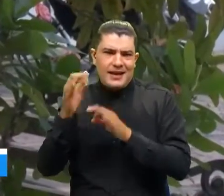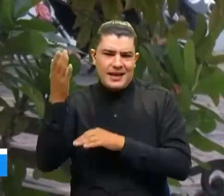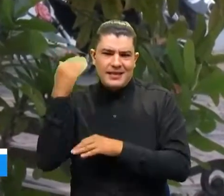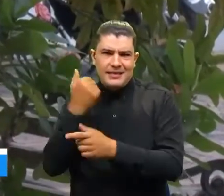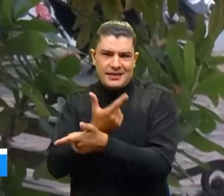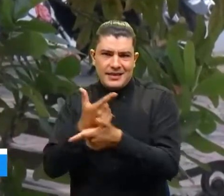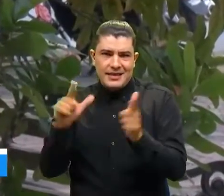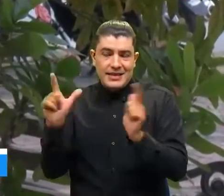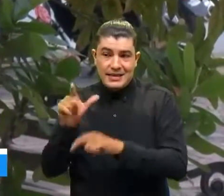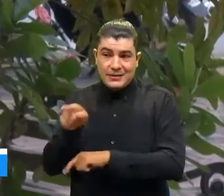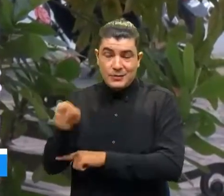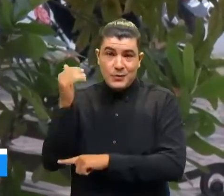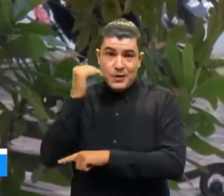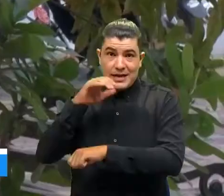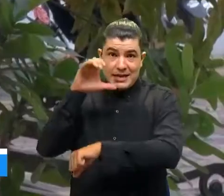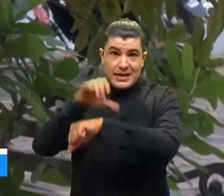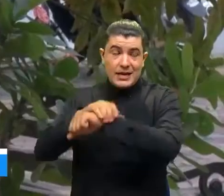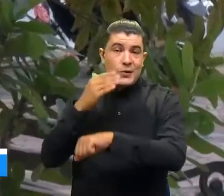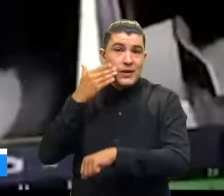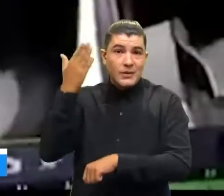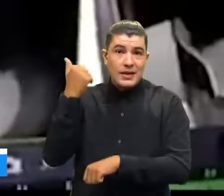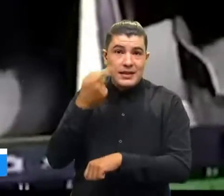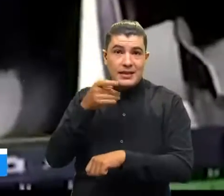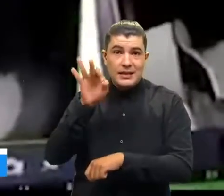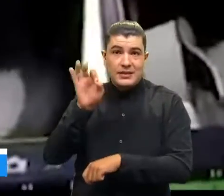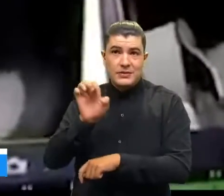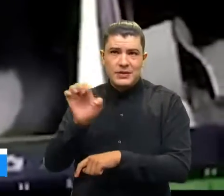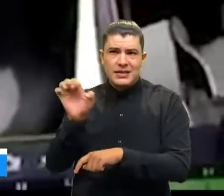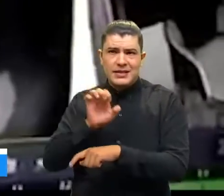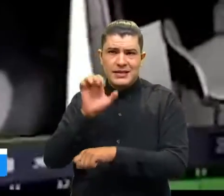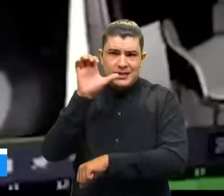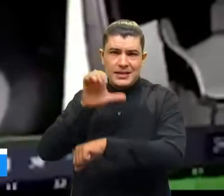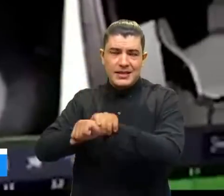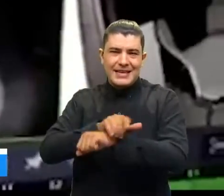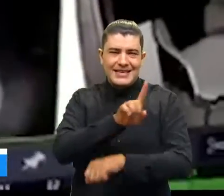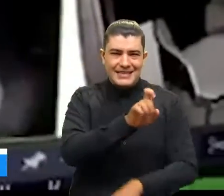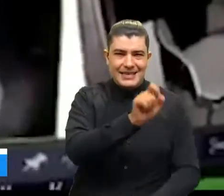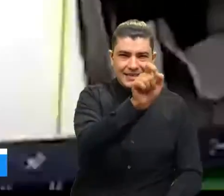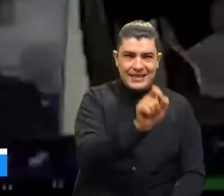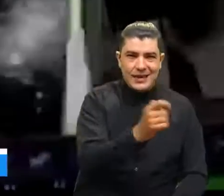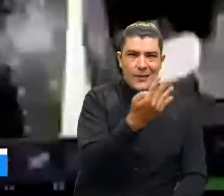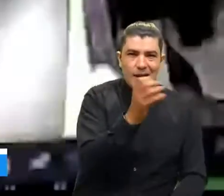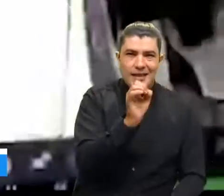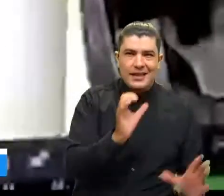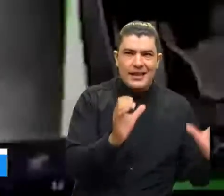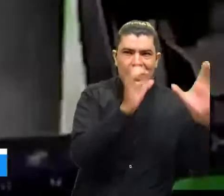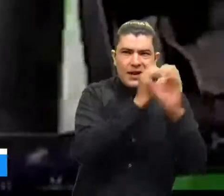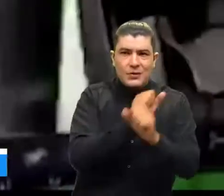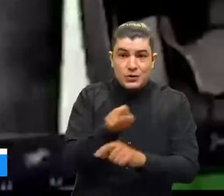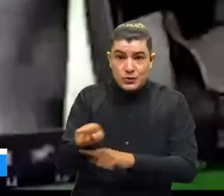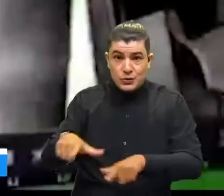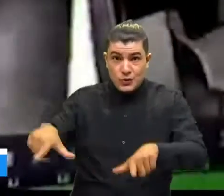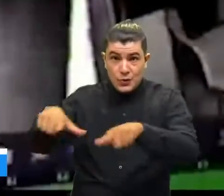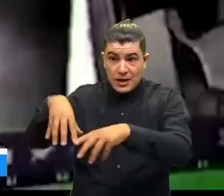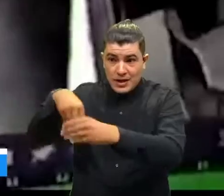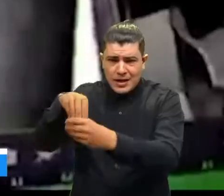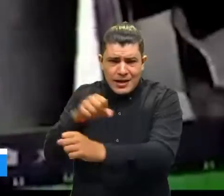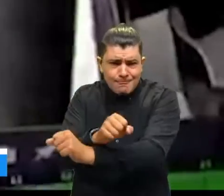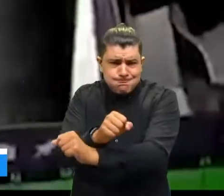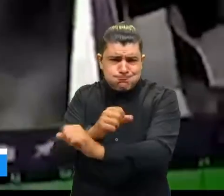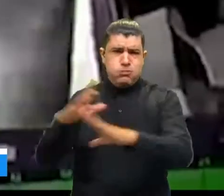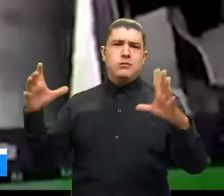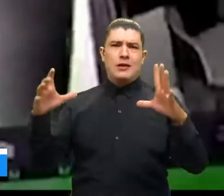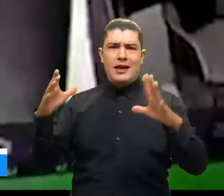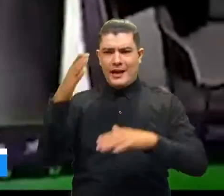luego de permanecer secuestrada desde el 18 de enero. Sobre las 6 y 40 de la noche, detonó un artefacto explosivo que fue